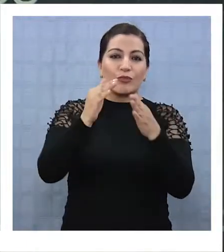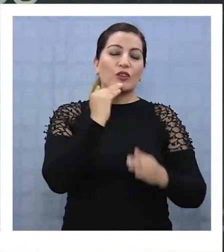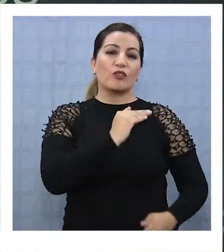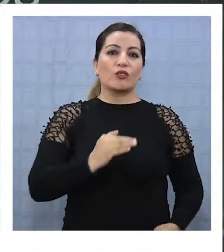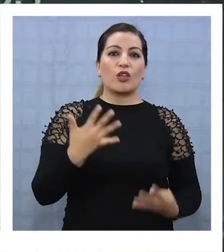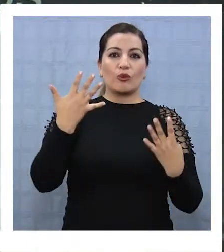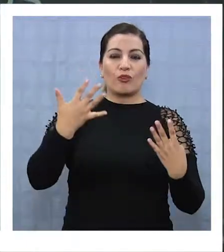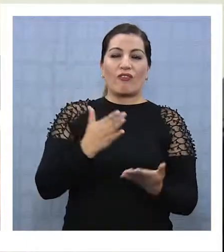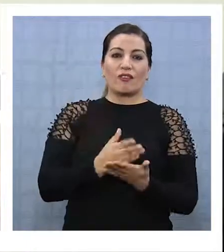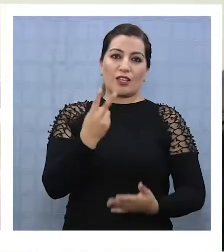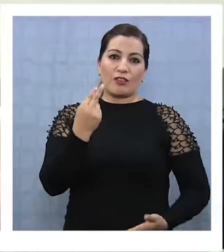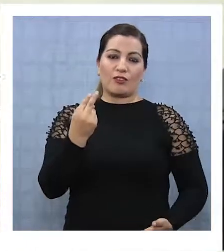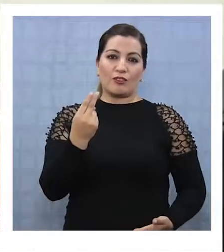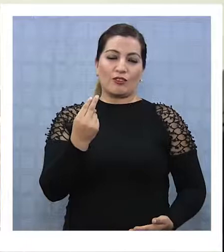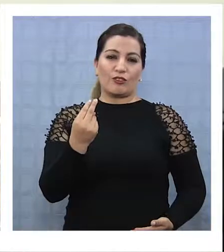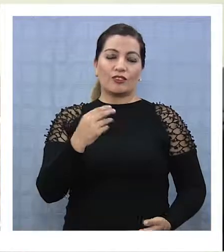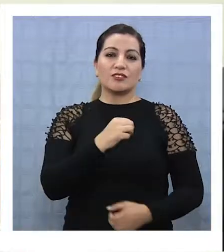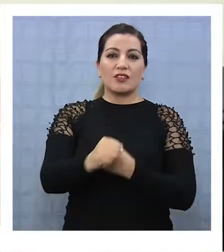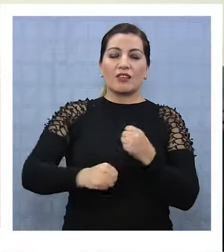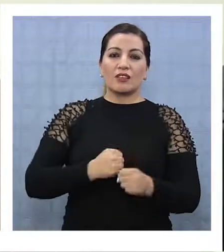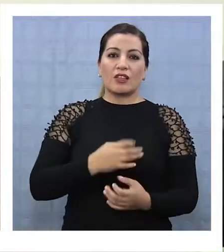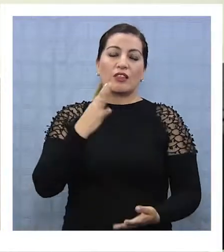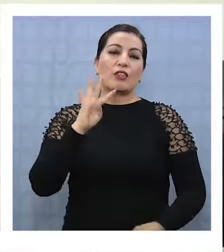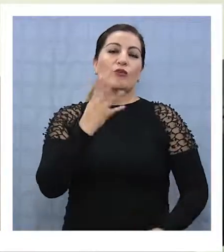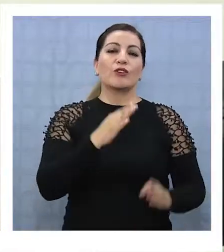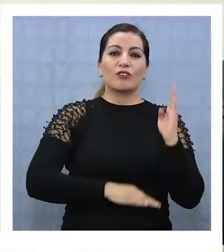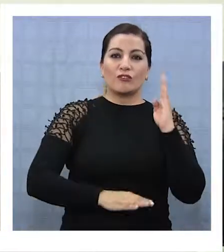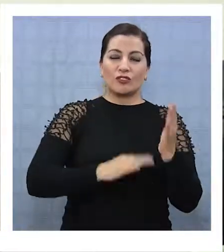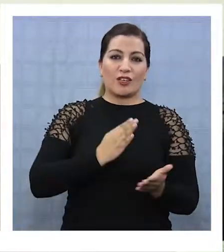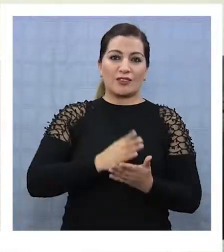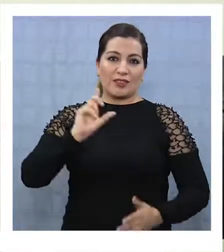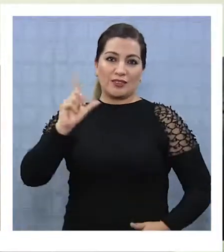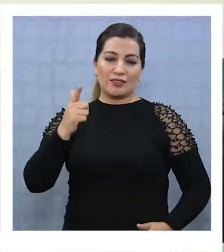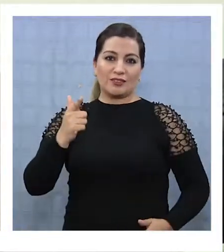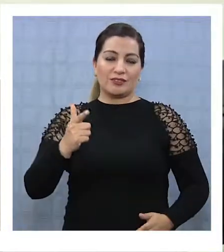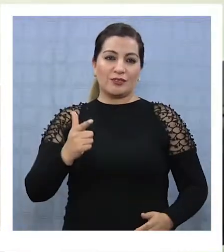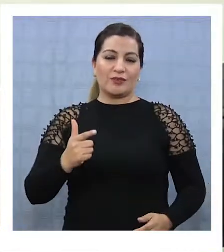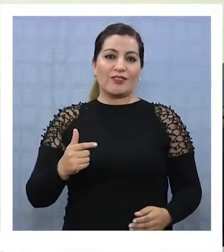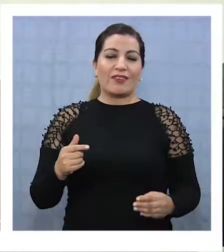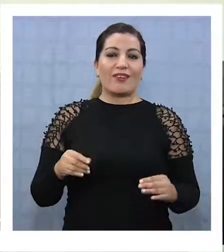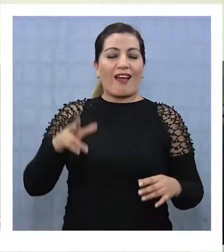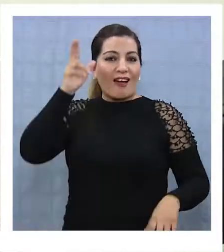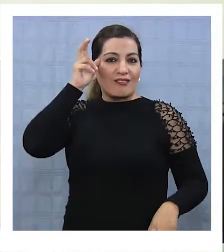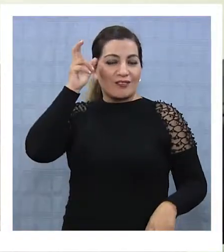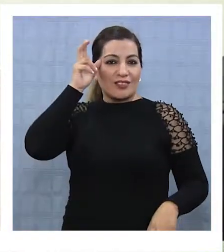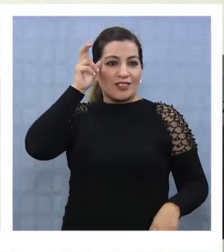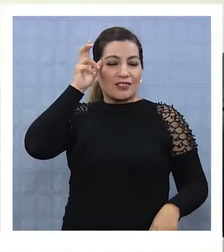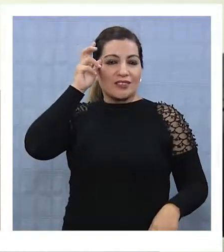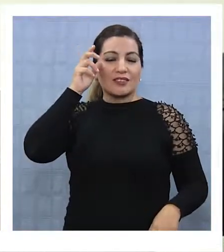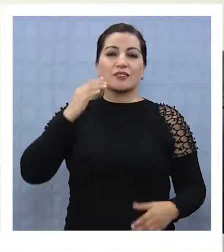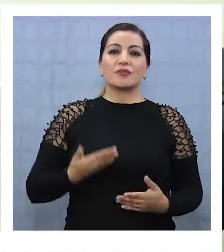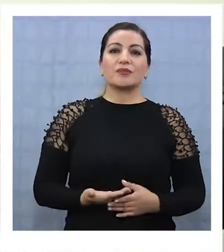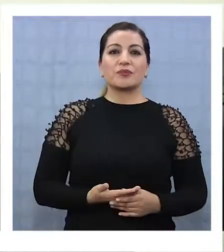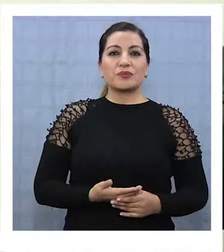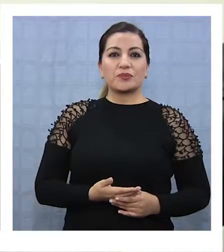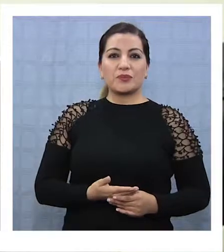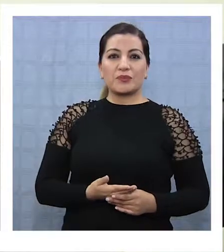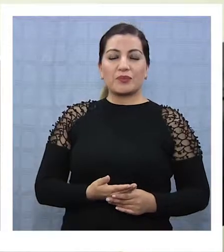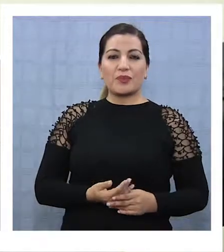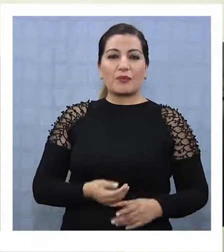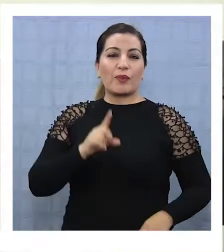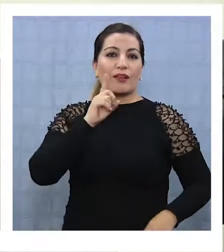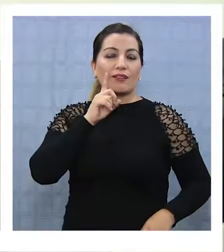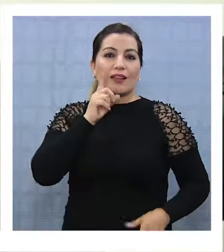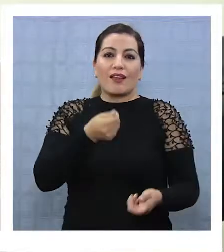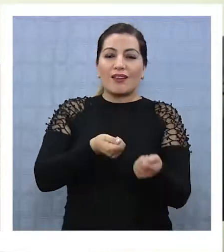los niños entre 9 y 12 años, de cuarto a séptimo, con la afinidad de desarrollar habilidades blandas, otras asignaturas, para